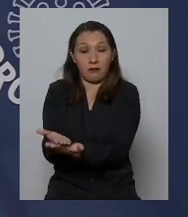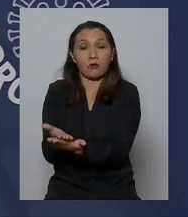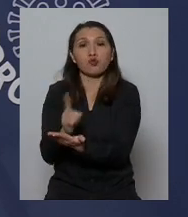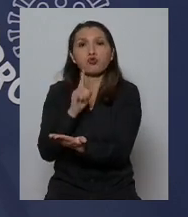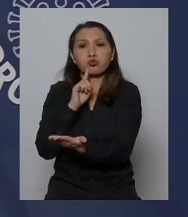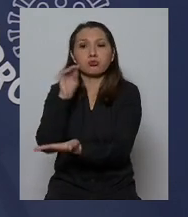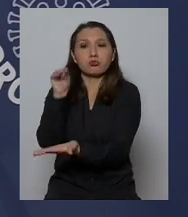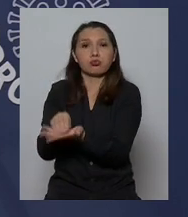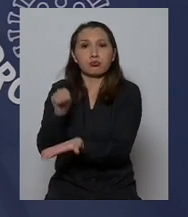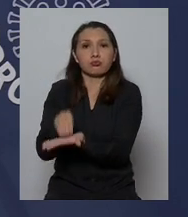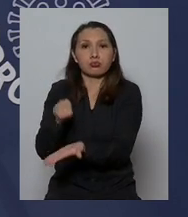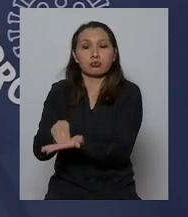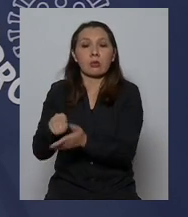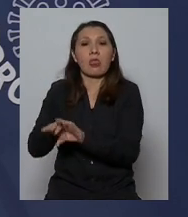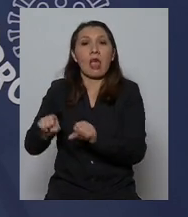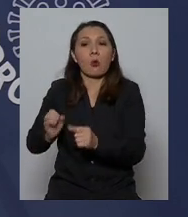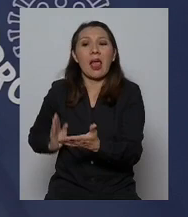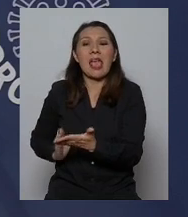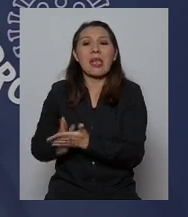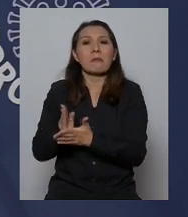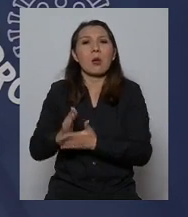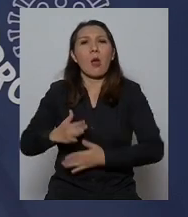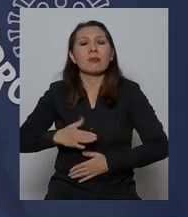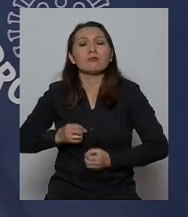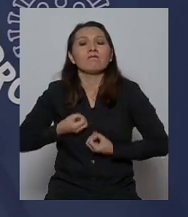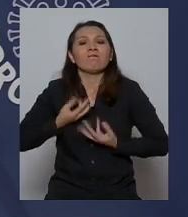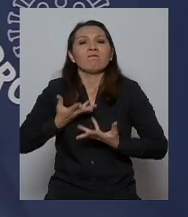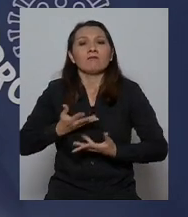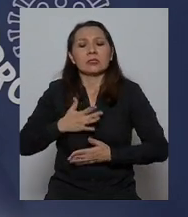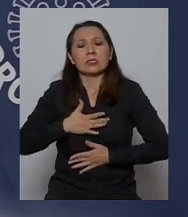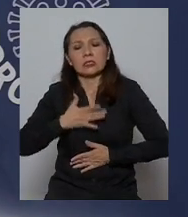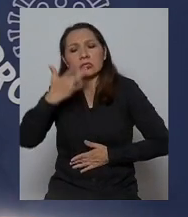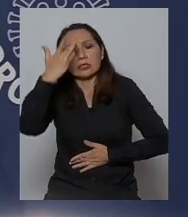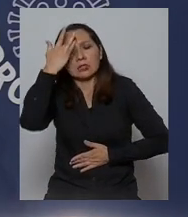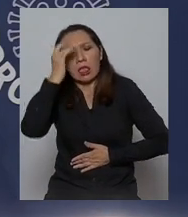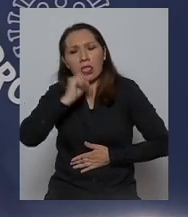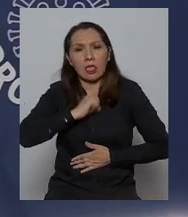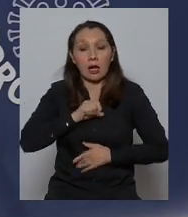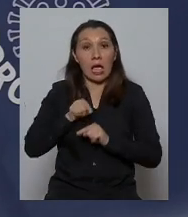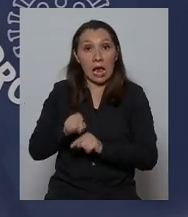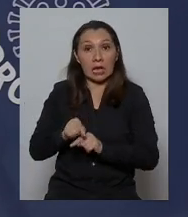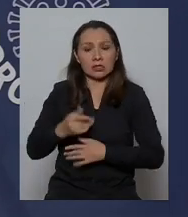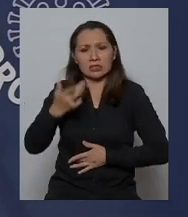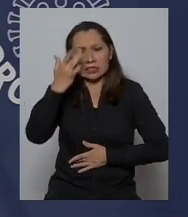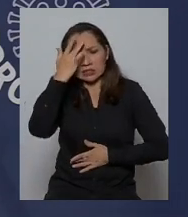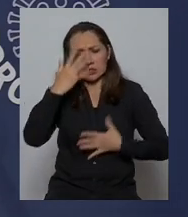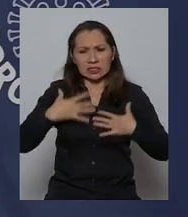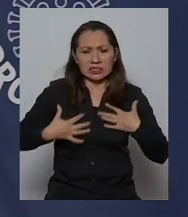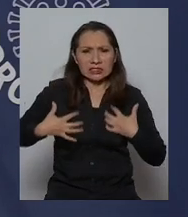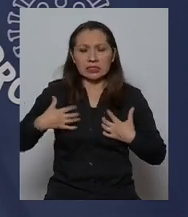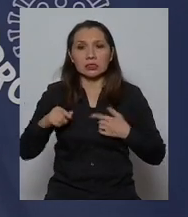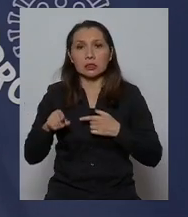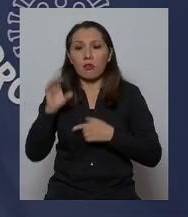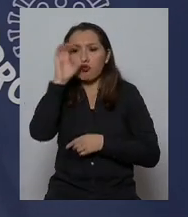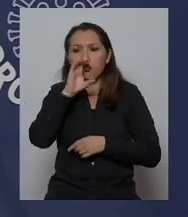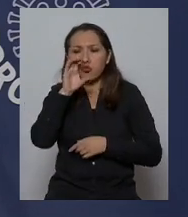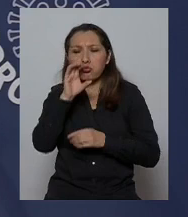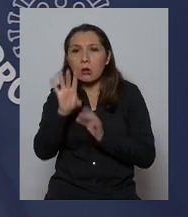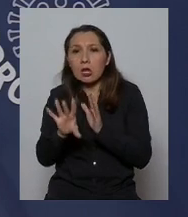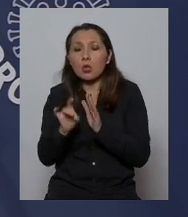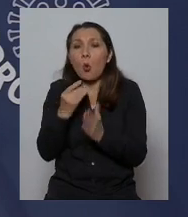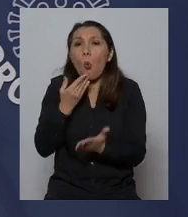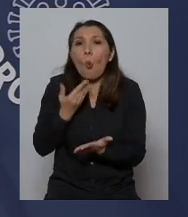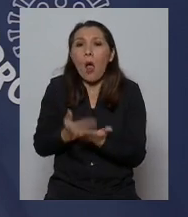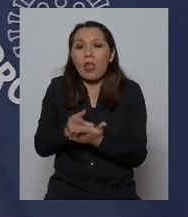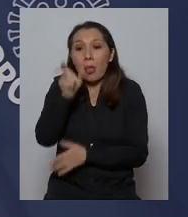registrados de acuerdo al inicio de síntomas porque efectivamente el inicio de síntomas busca encontrar